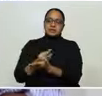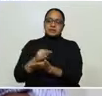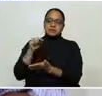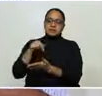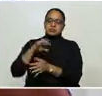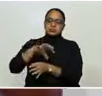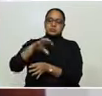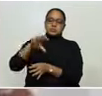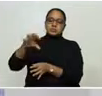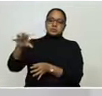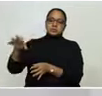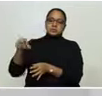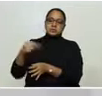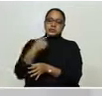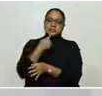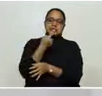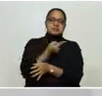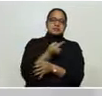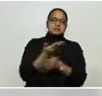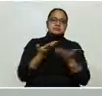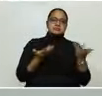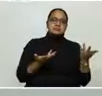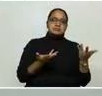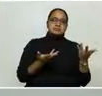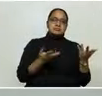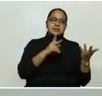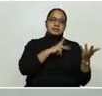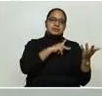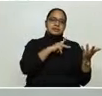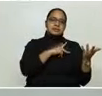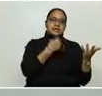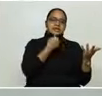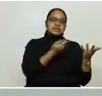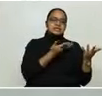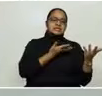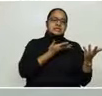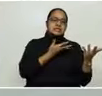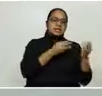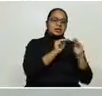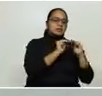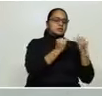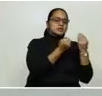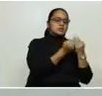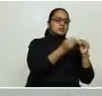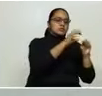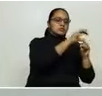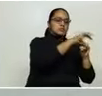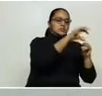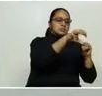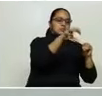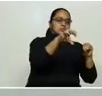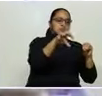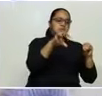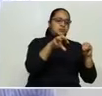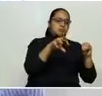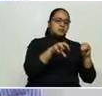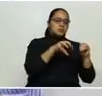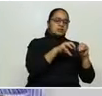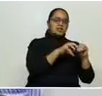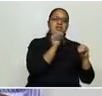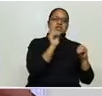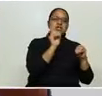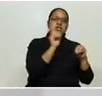Entonces, la Metro de San Pedro Sula, ¿qué tiene? Tiene municipios alrededor. ¿Y dónde se ubican los trabajadores?